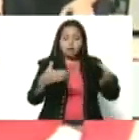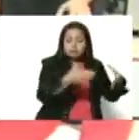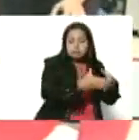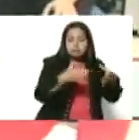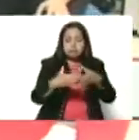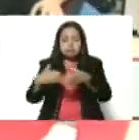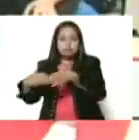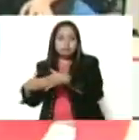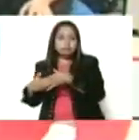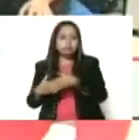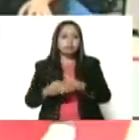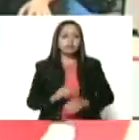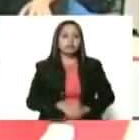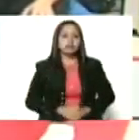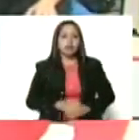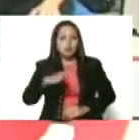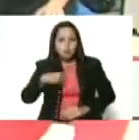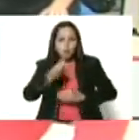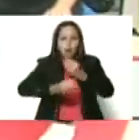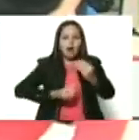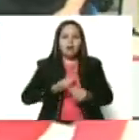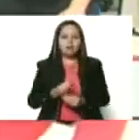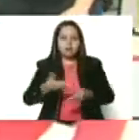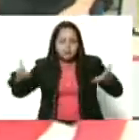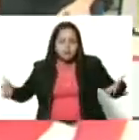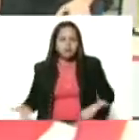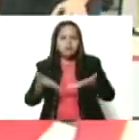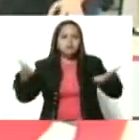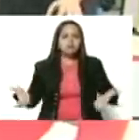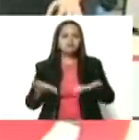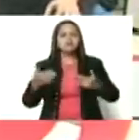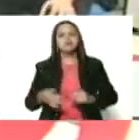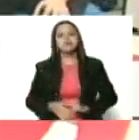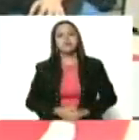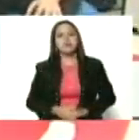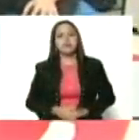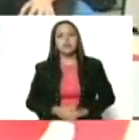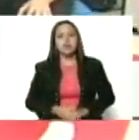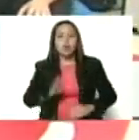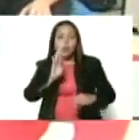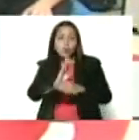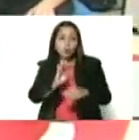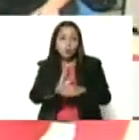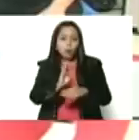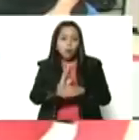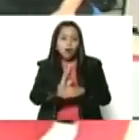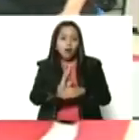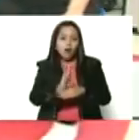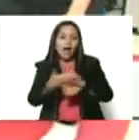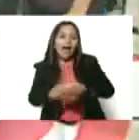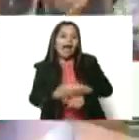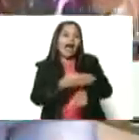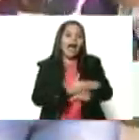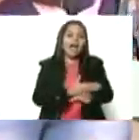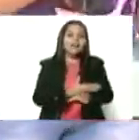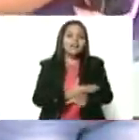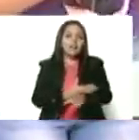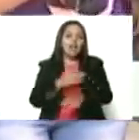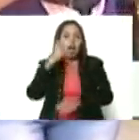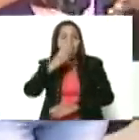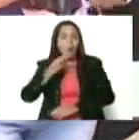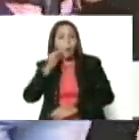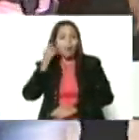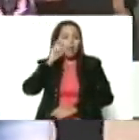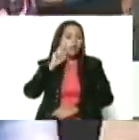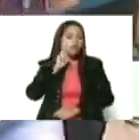para generar también el impulso de la prevención del embarazo adolescente y a